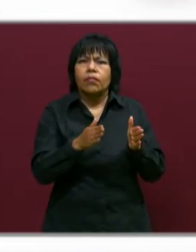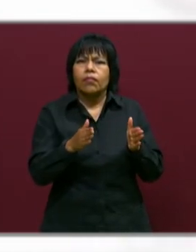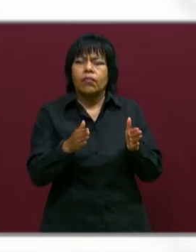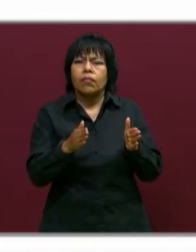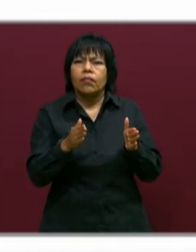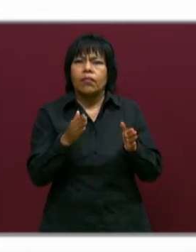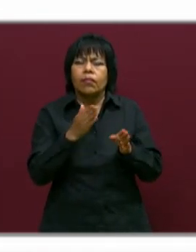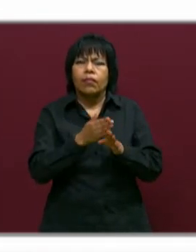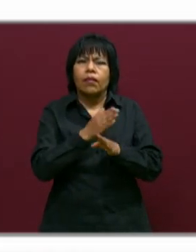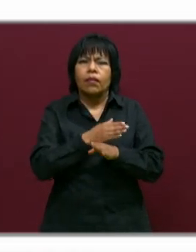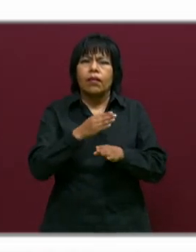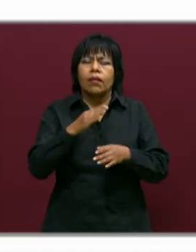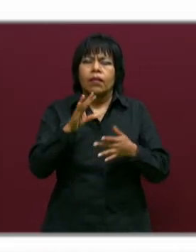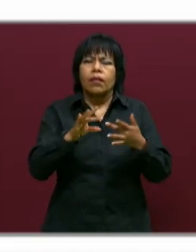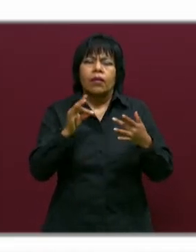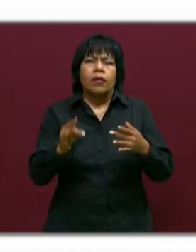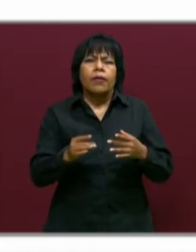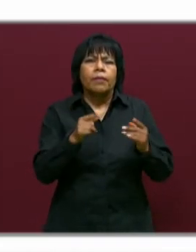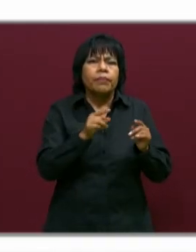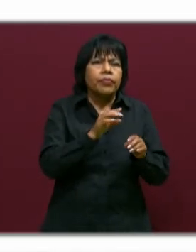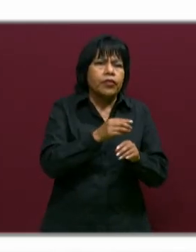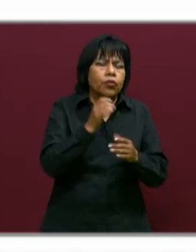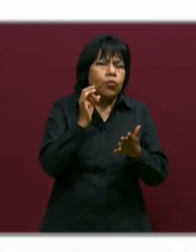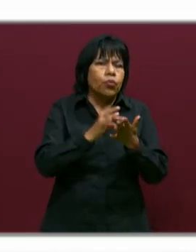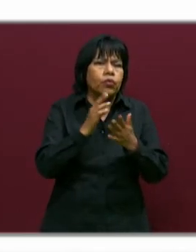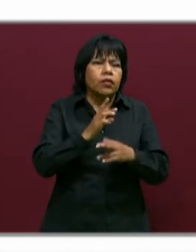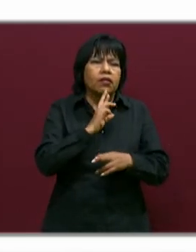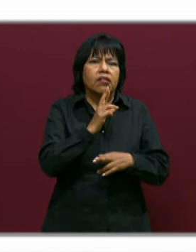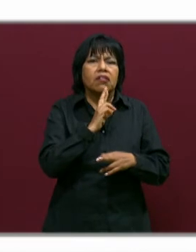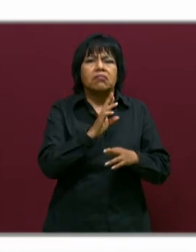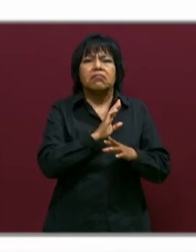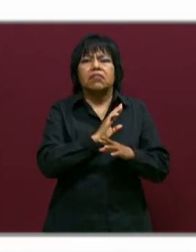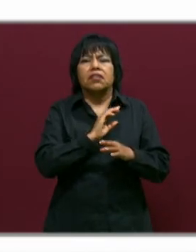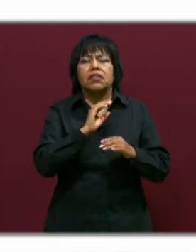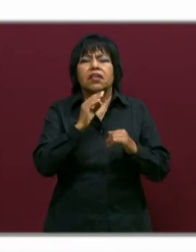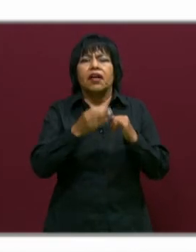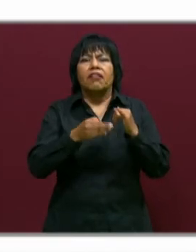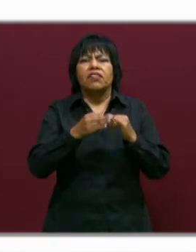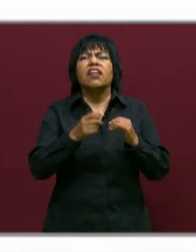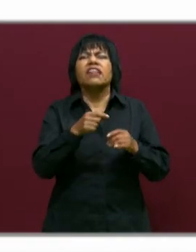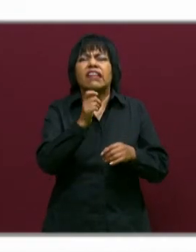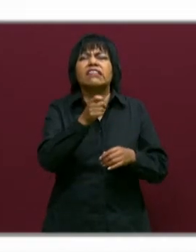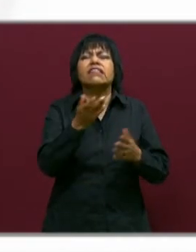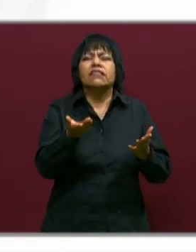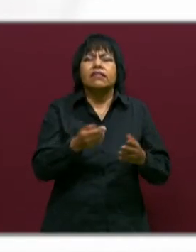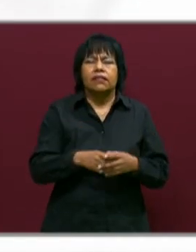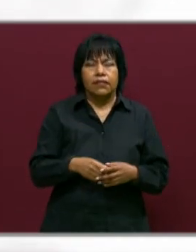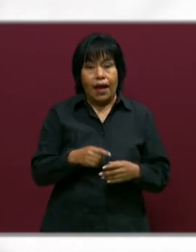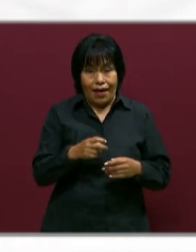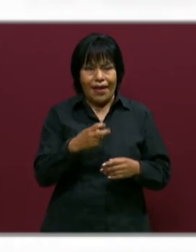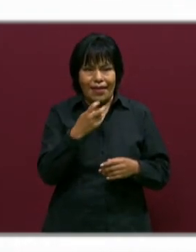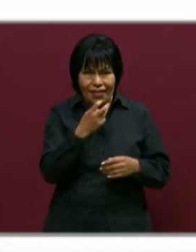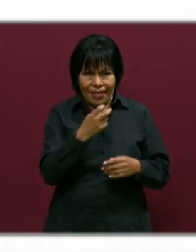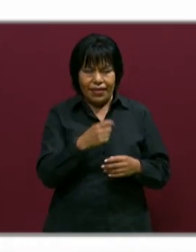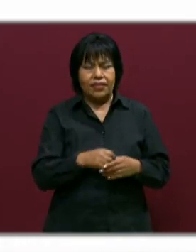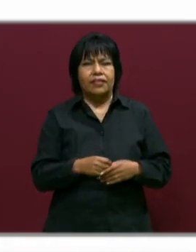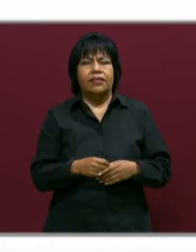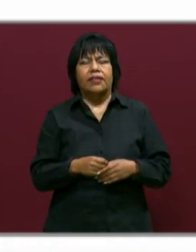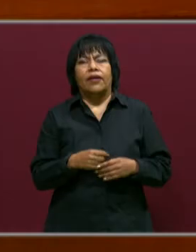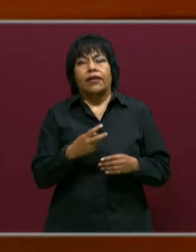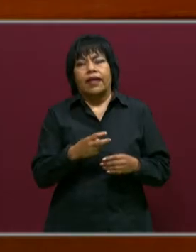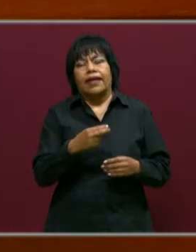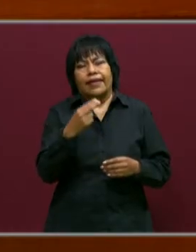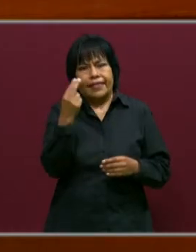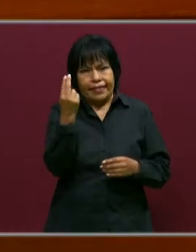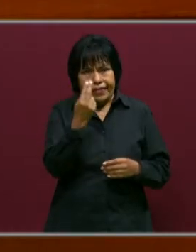intervención pedagógica y no solo el resultado final esperado. A ver, ¿qué quiere decir esto? ¿Qué quiere decir esto? Justamente quiere decir que